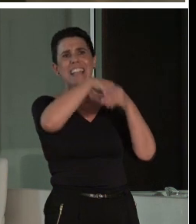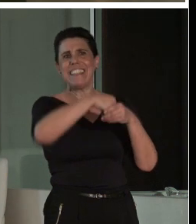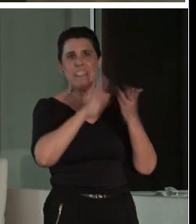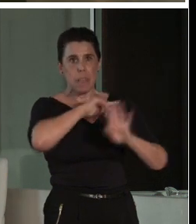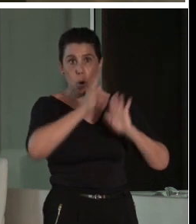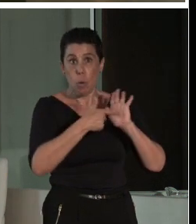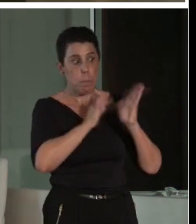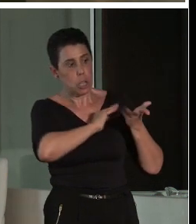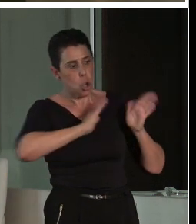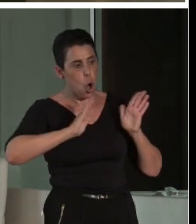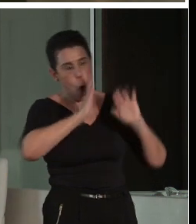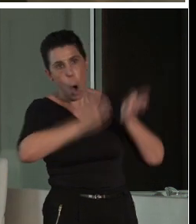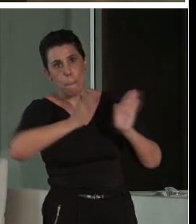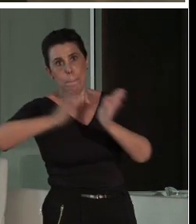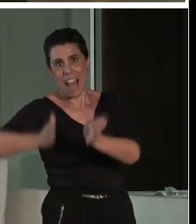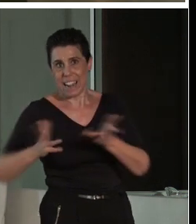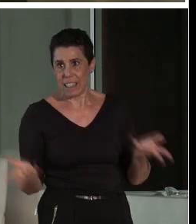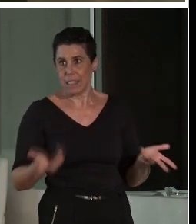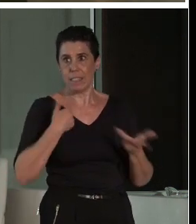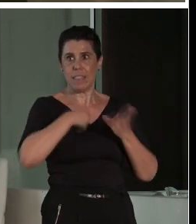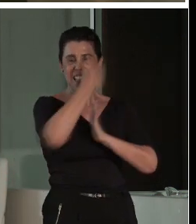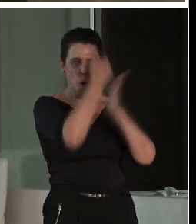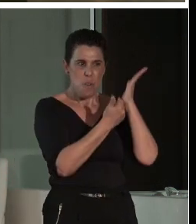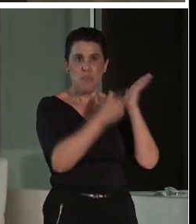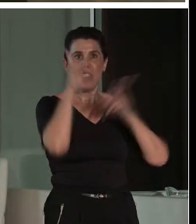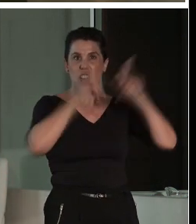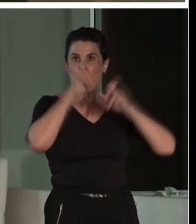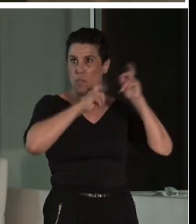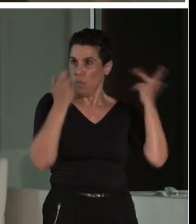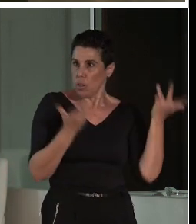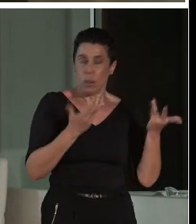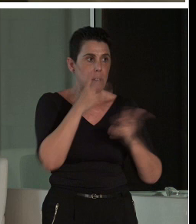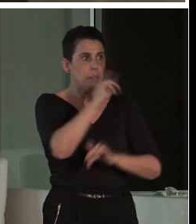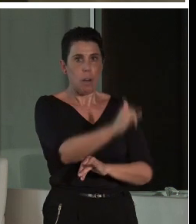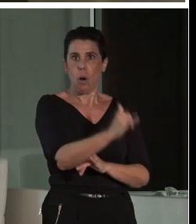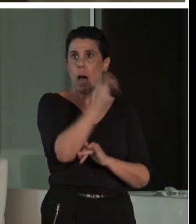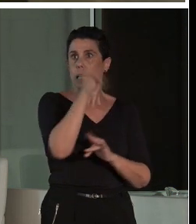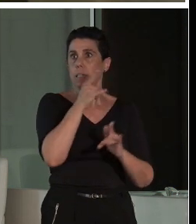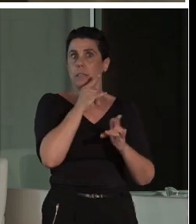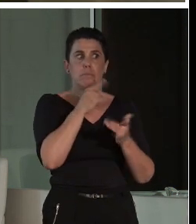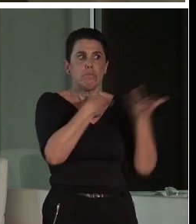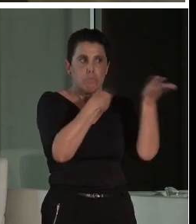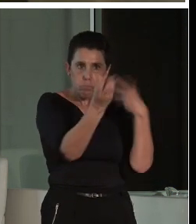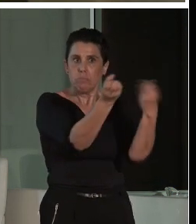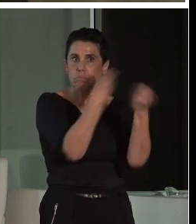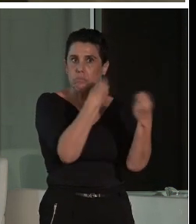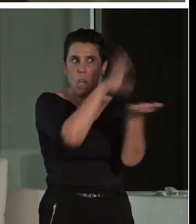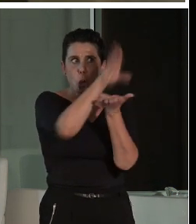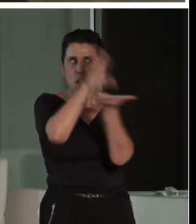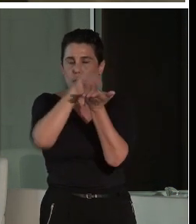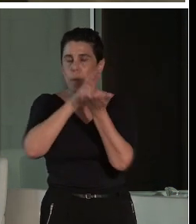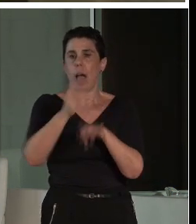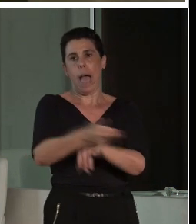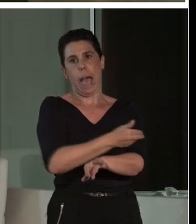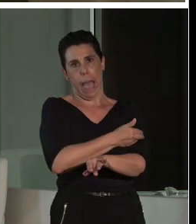parcialmente, tiene fichero fotográfico, tiene… Toda esta información es importantísima de manera previa.